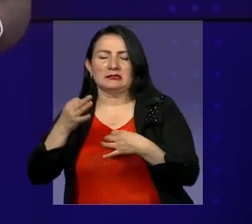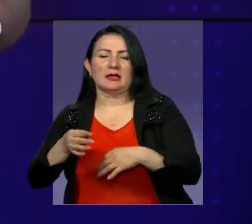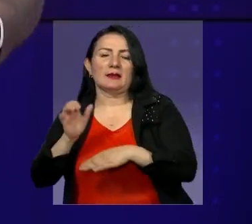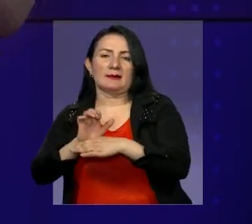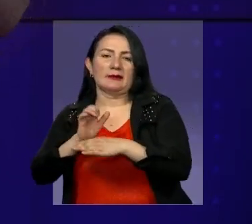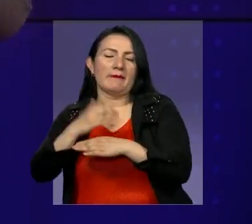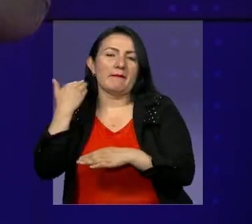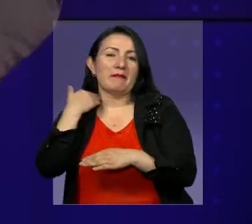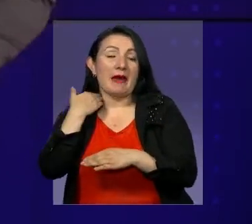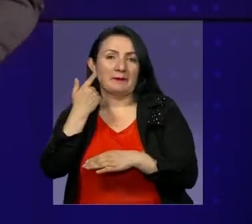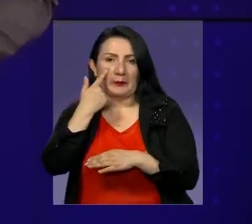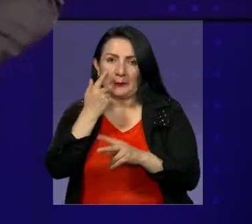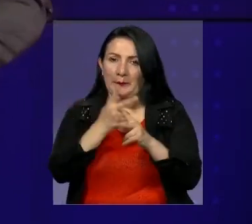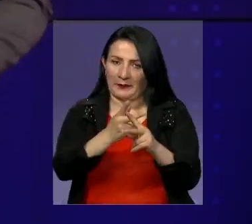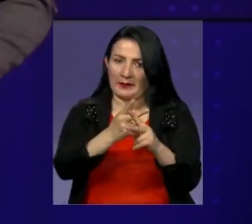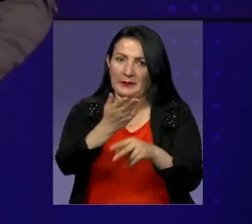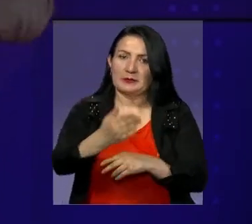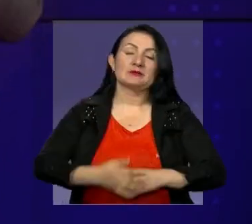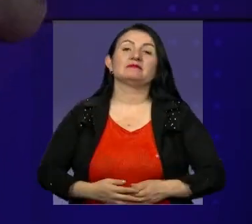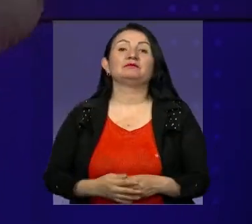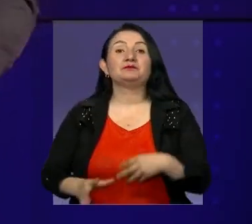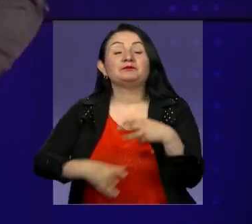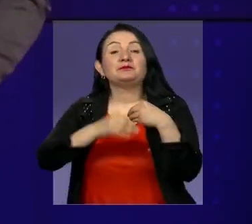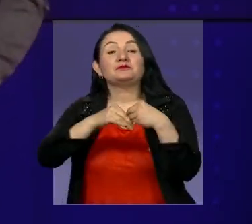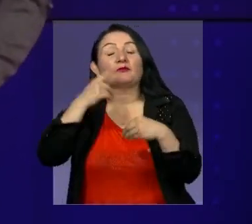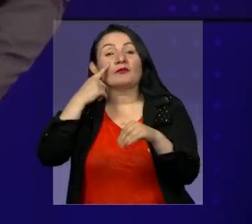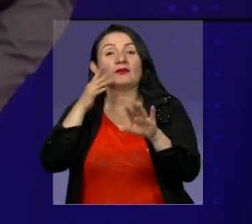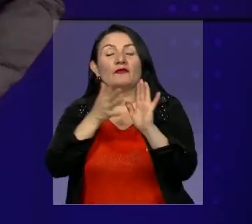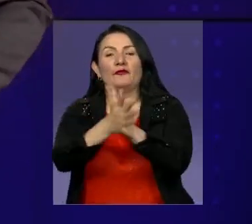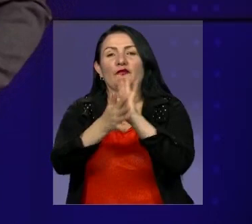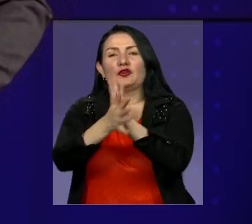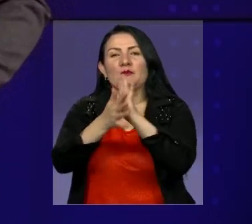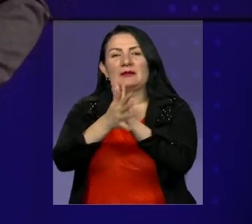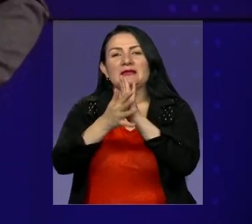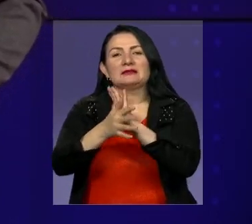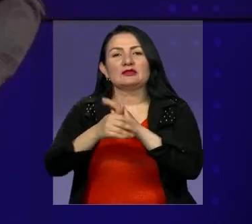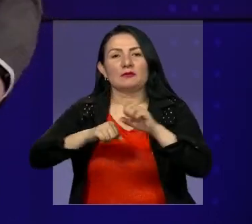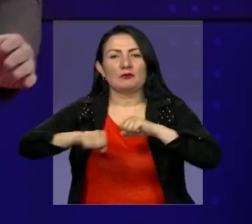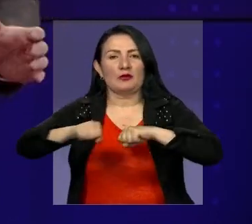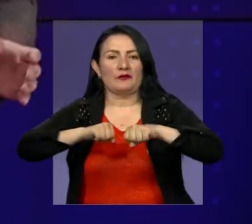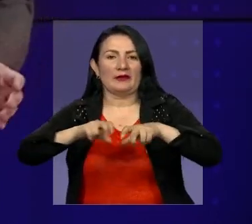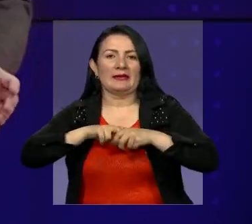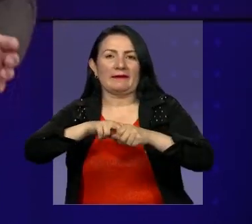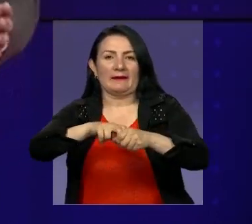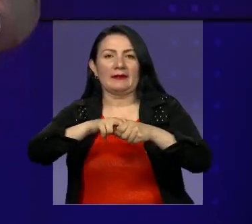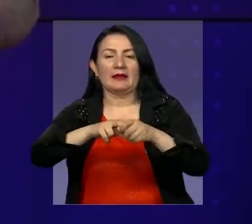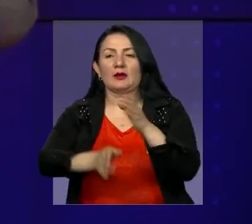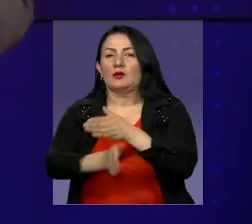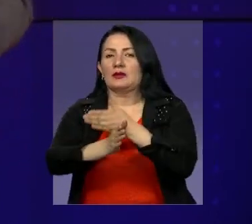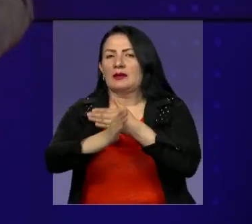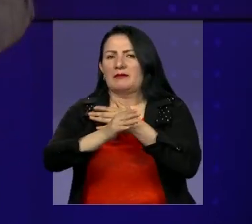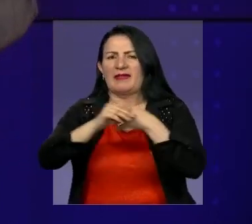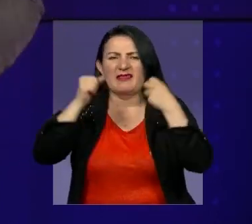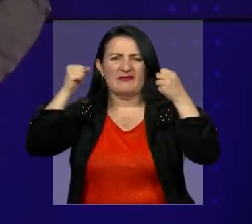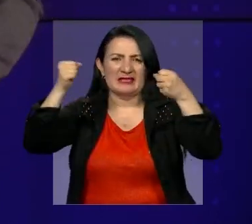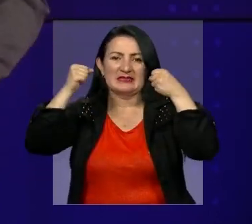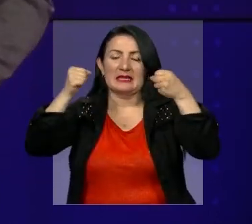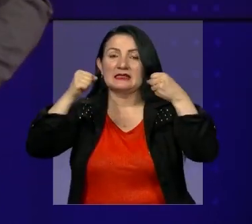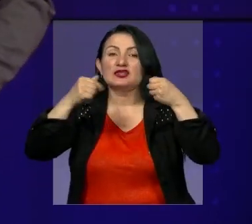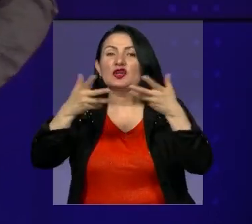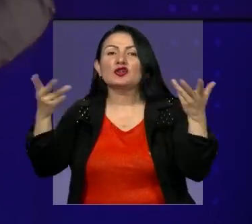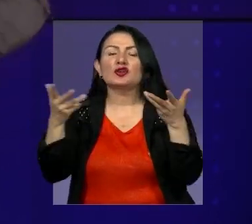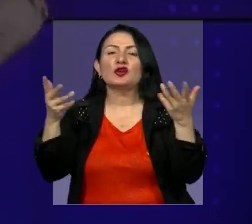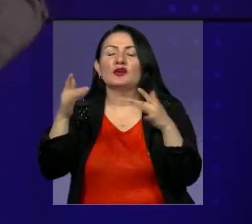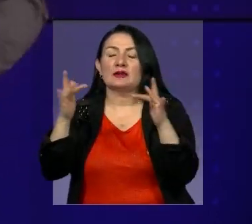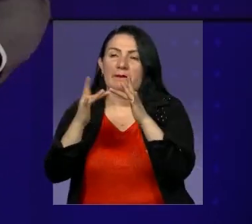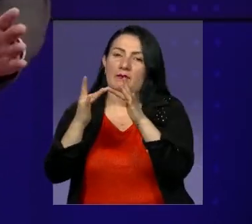usted caiga en estafas, entonces esté muy pendiente. También tenemos información de movilidad porque continúan las manifestaciones en la vía que